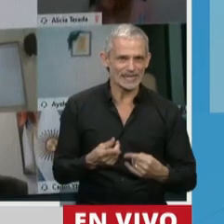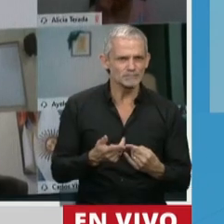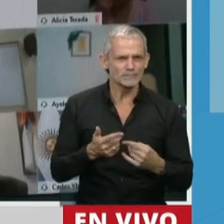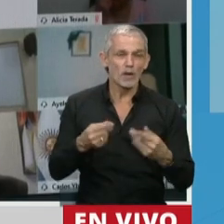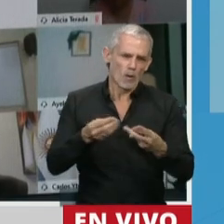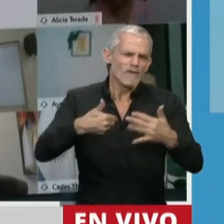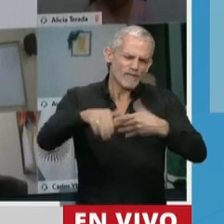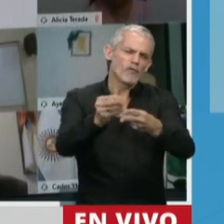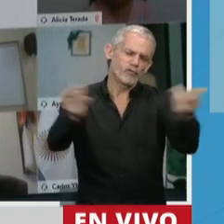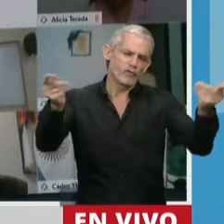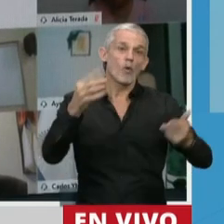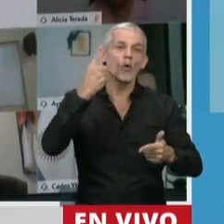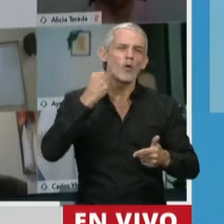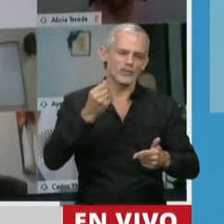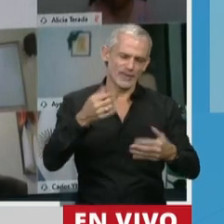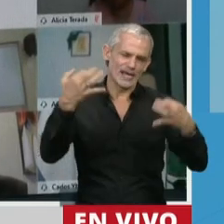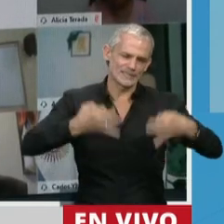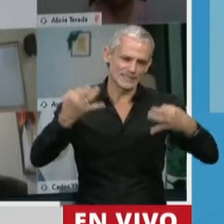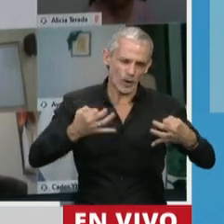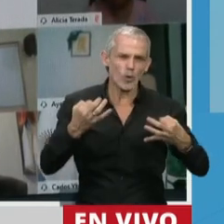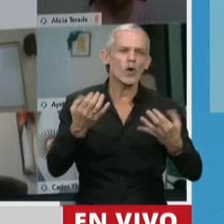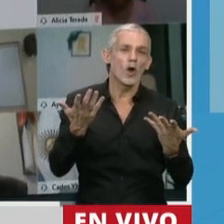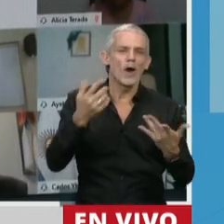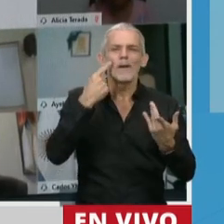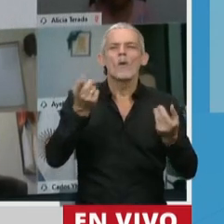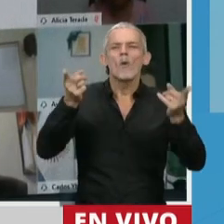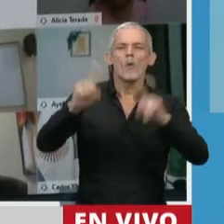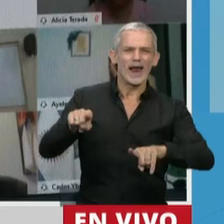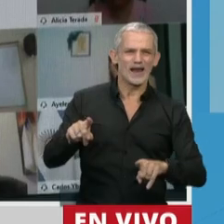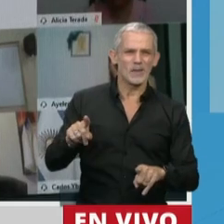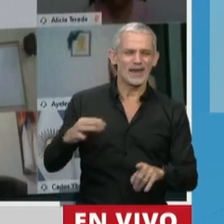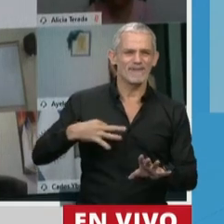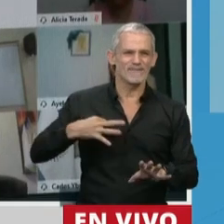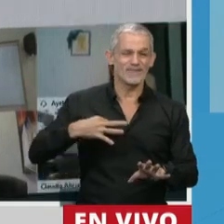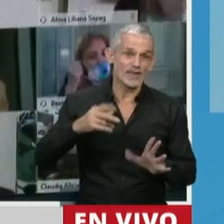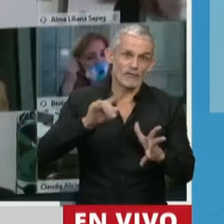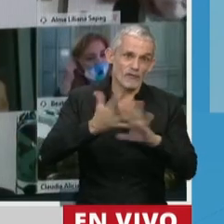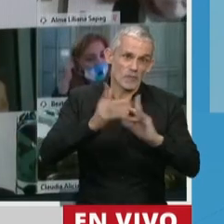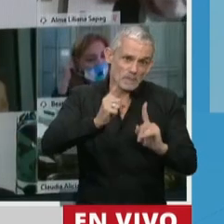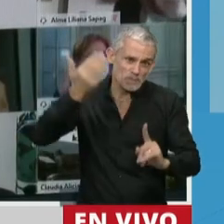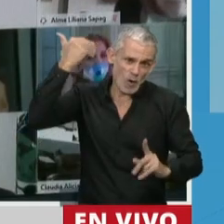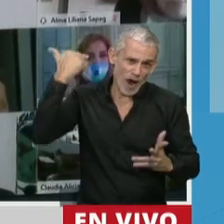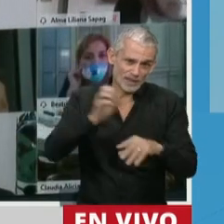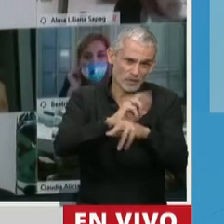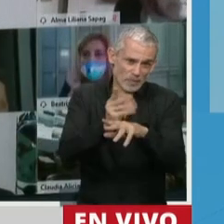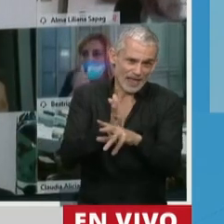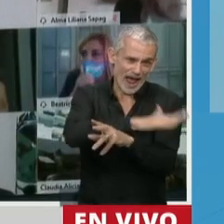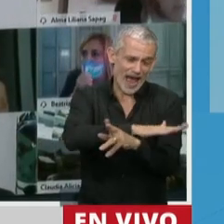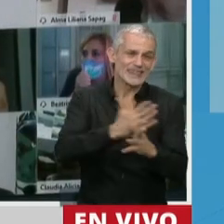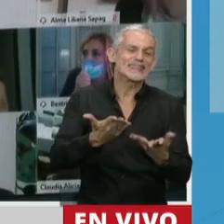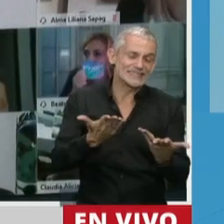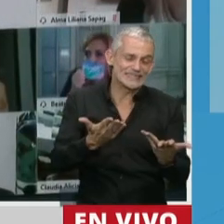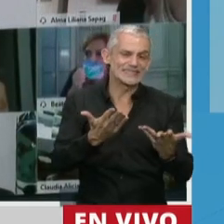un fin, va a tener un día en que podremos intentar recuperar parte del modo que teníamos anterior a la